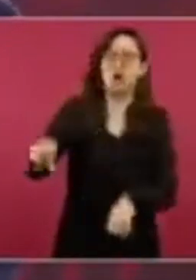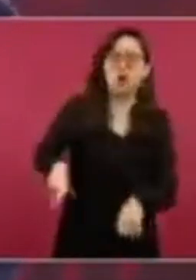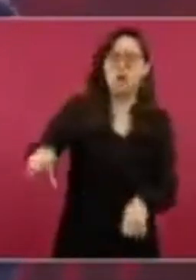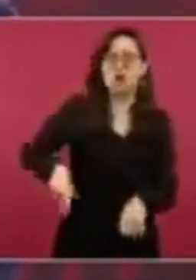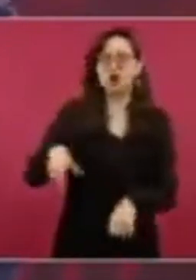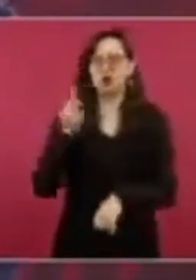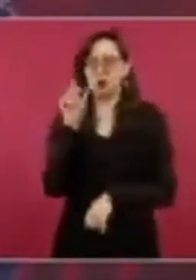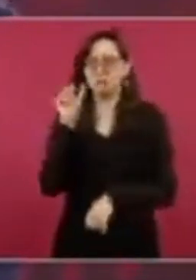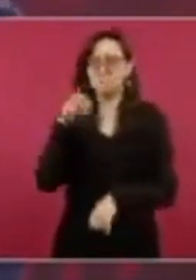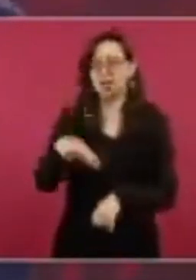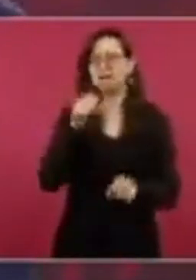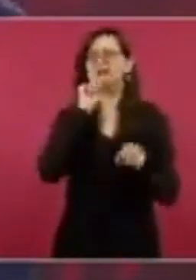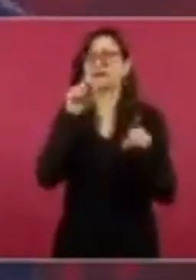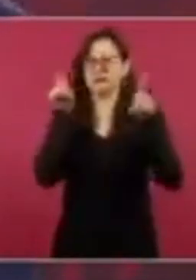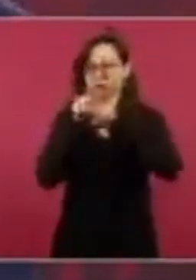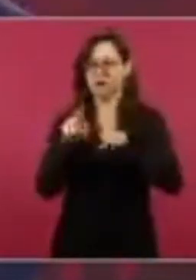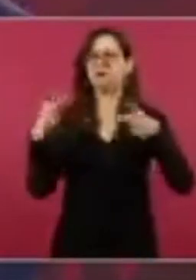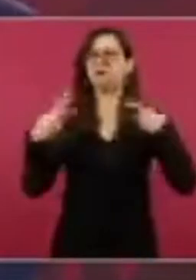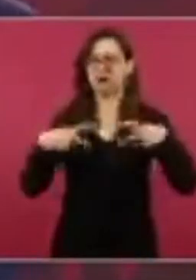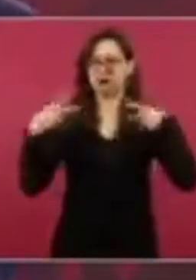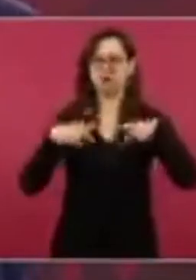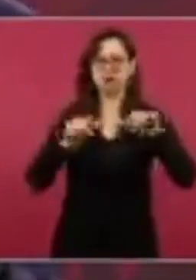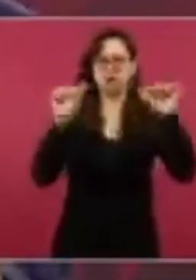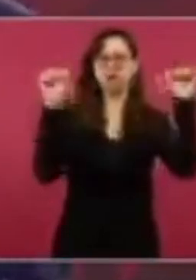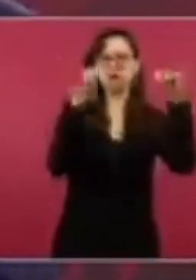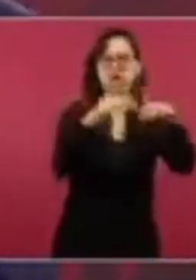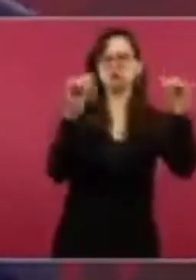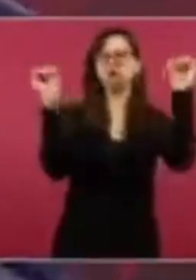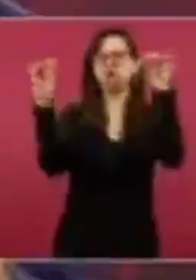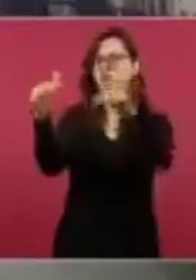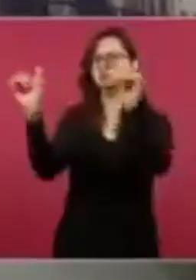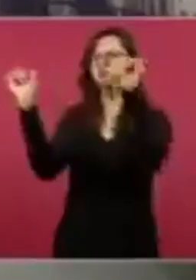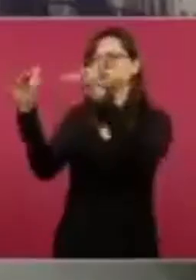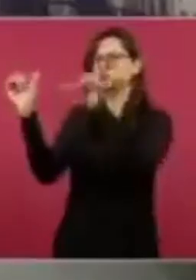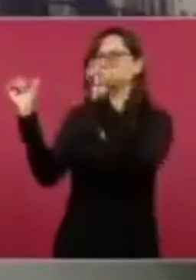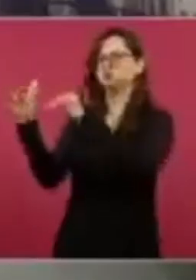concentraciones, pero todavía muy